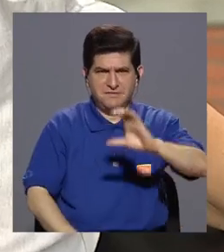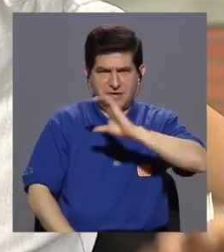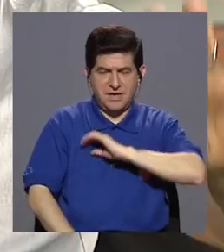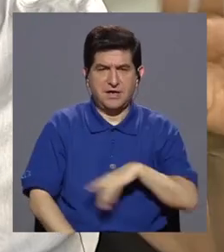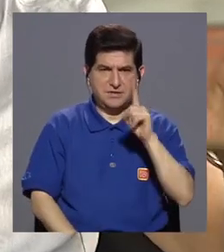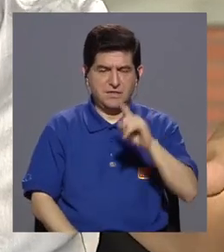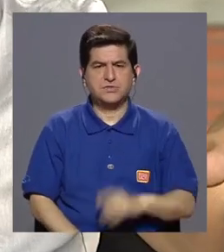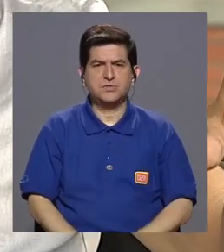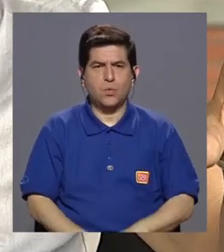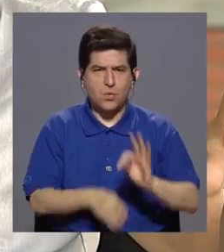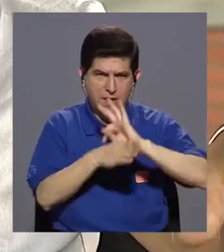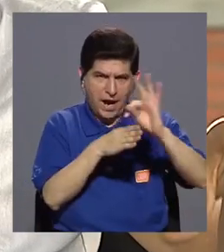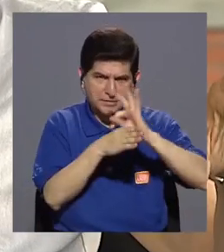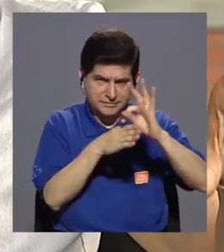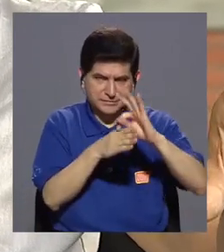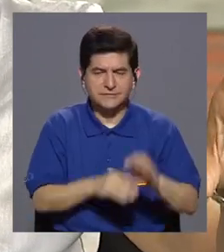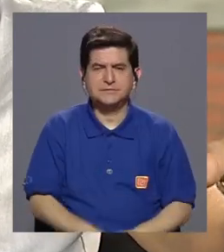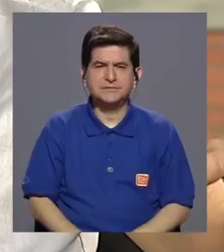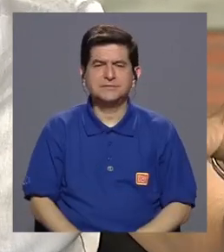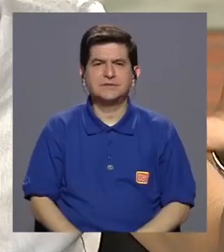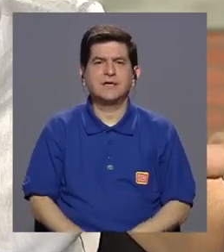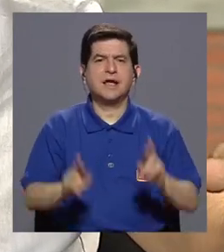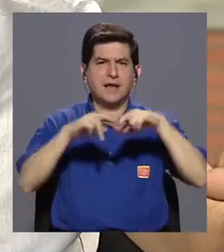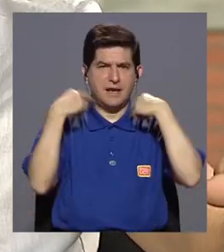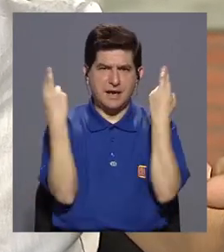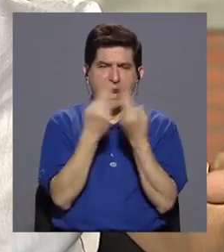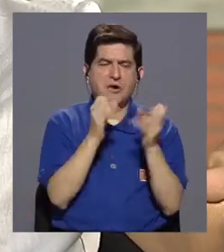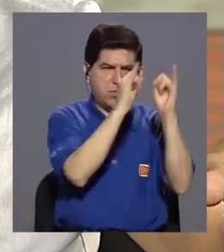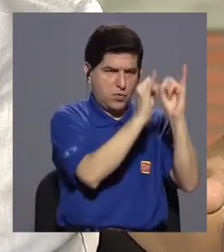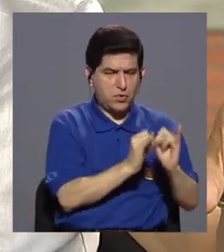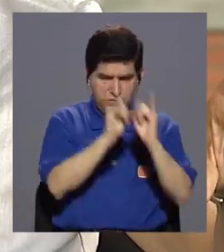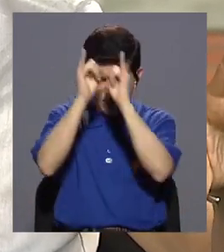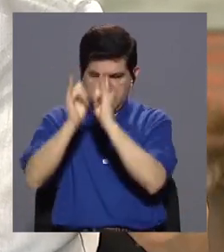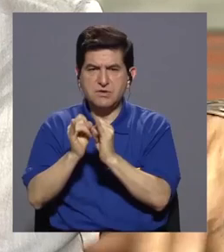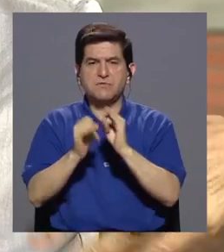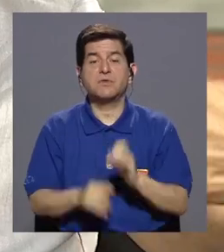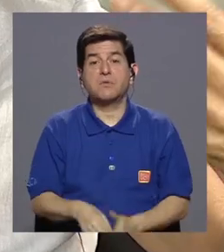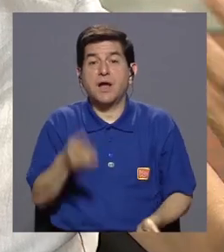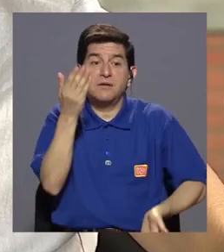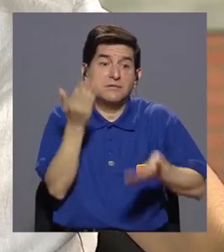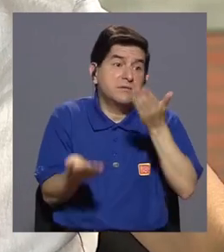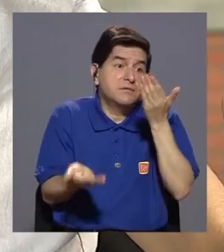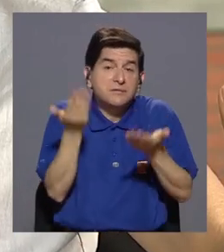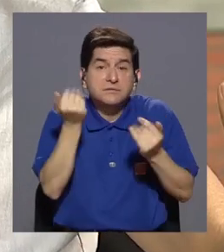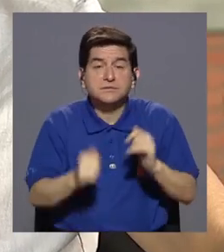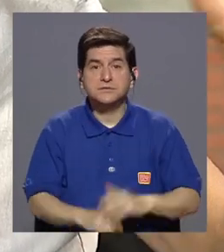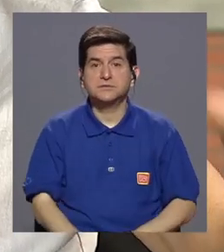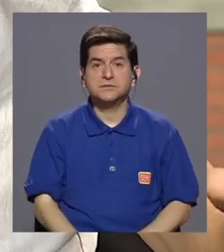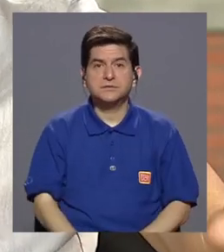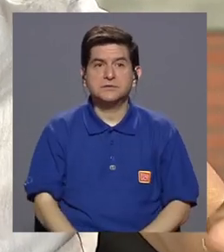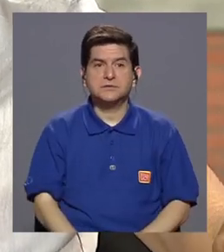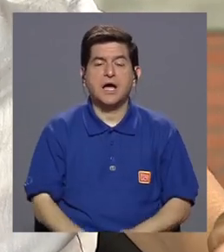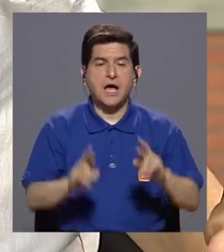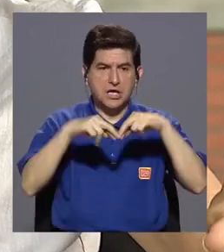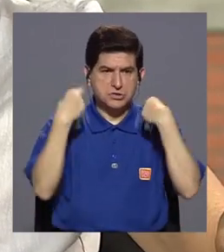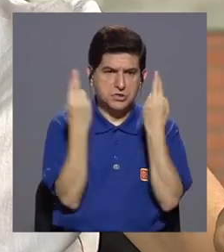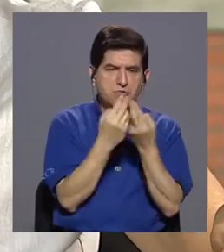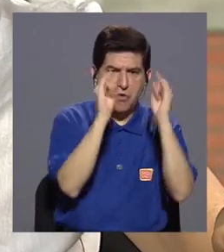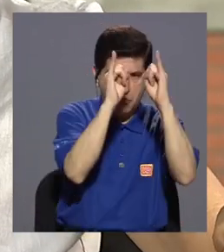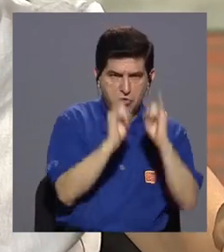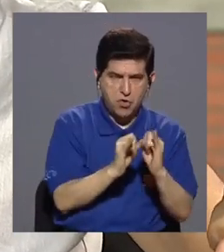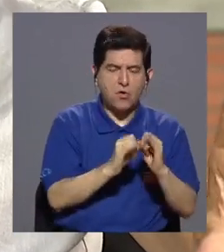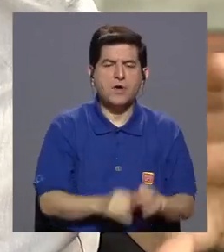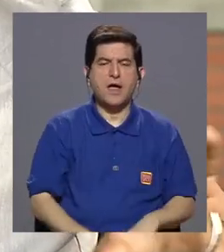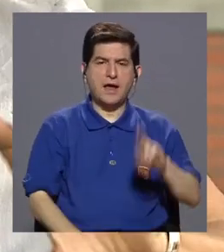hay una vertiente terapéutica que son las sesiones individuales, que pueden ser ya como sesión individual en